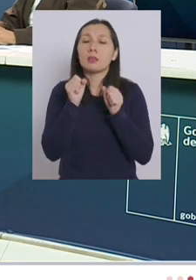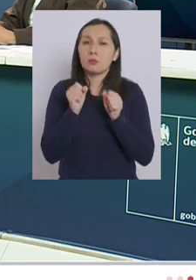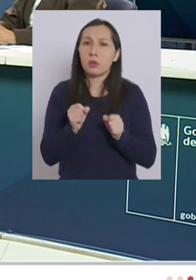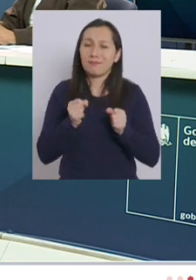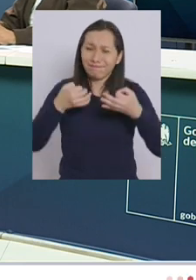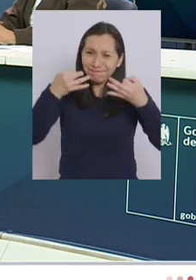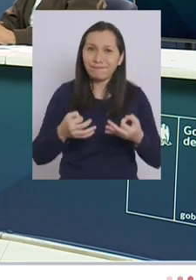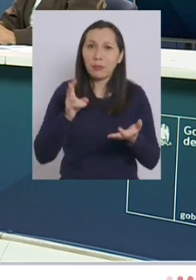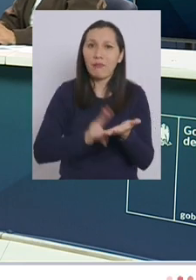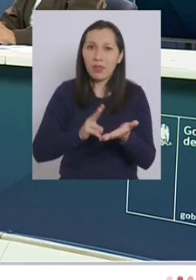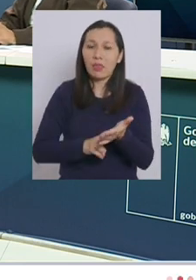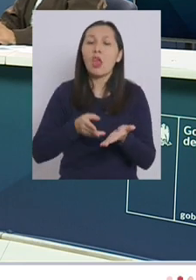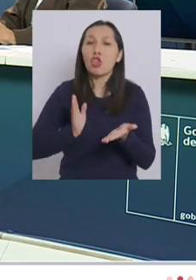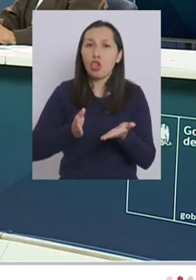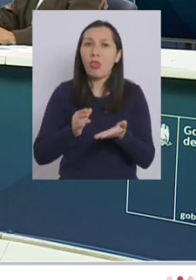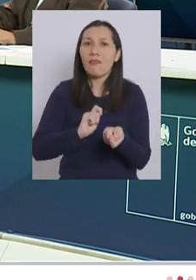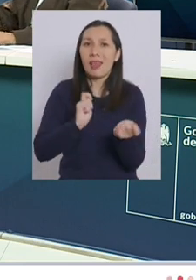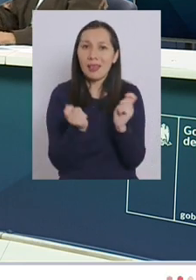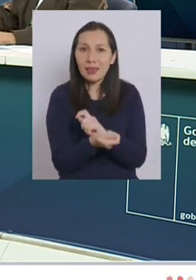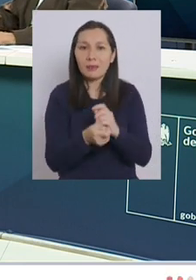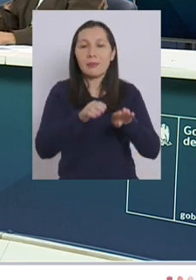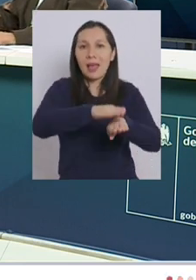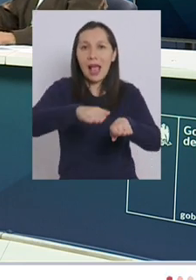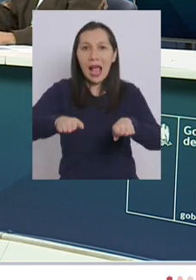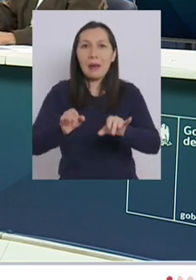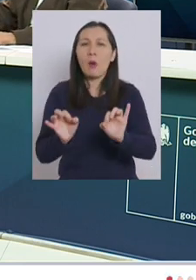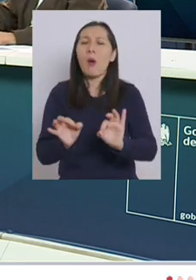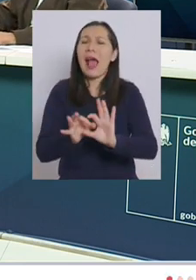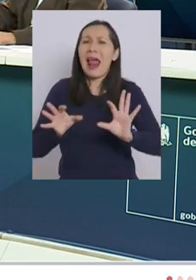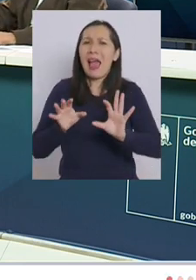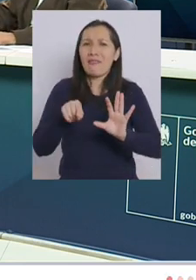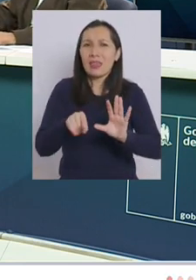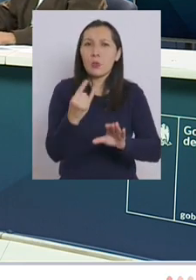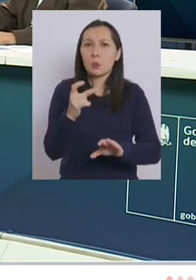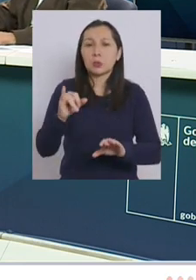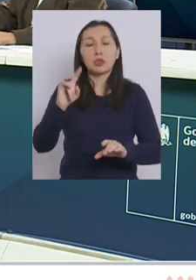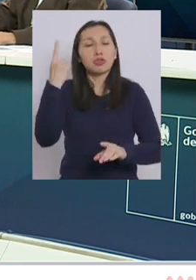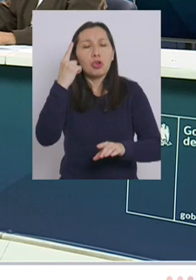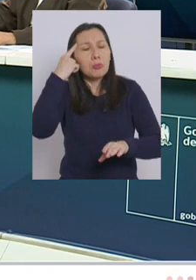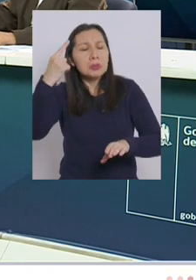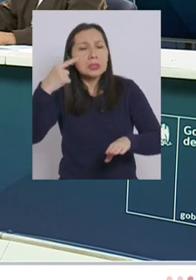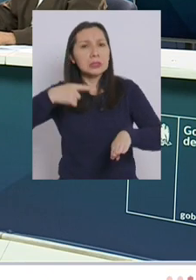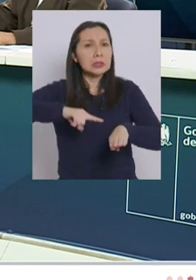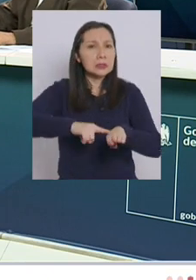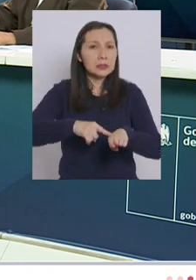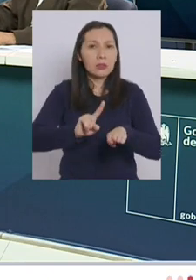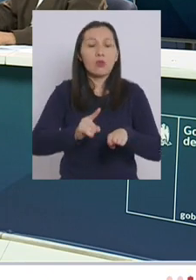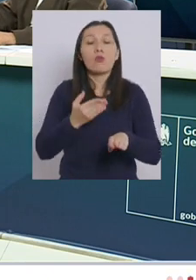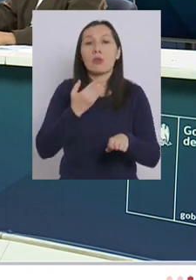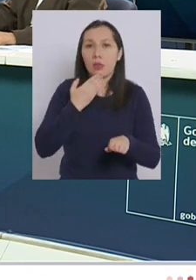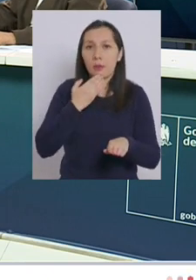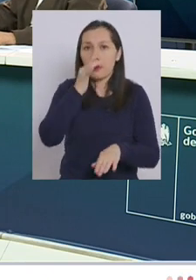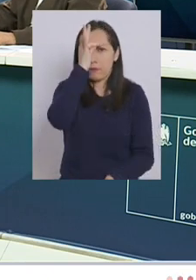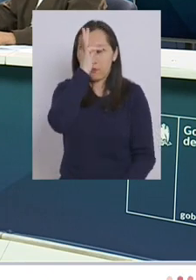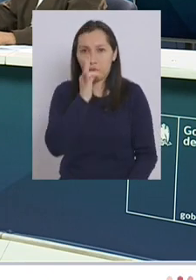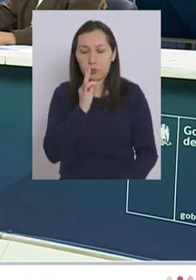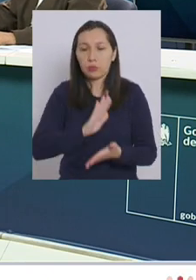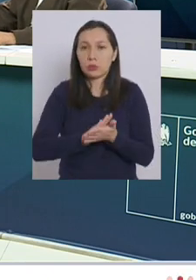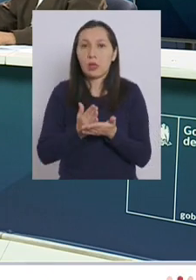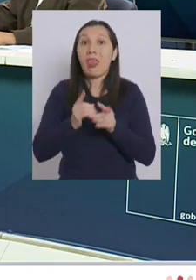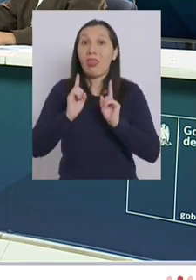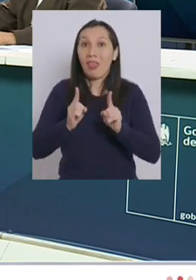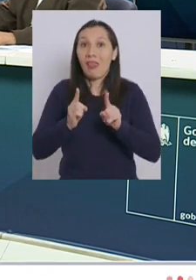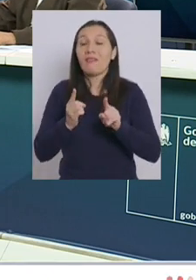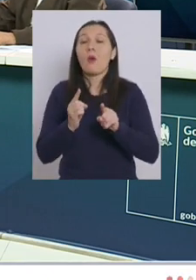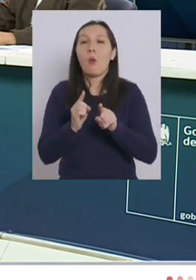real de seguir reconvirtiendo camas considerando no solamente lo técnico sino que también los funcionarios de la salud que